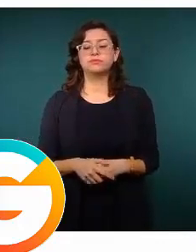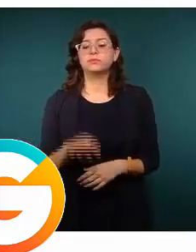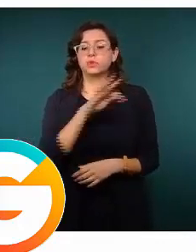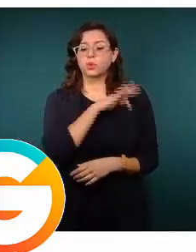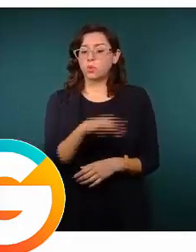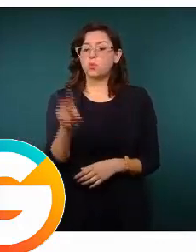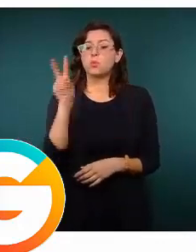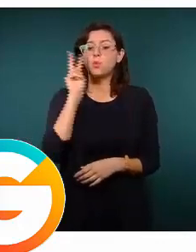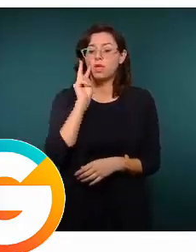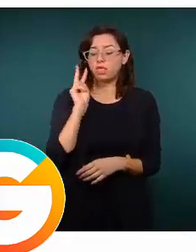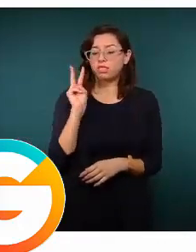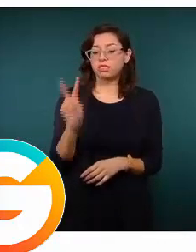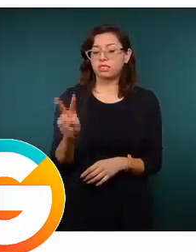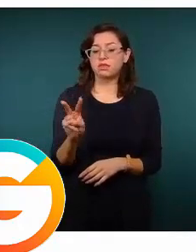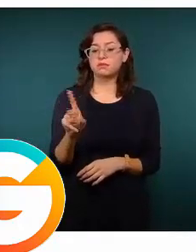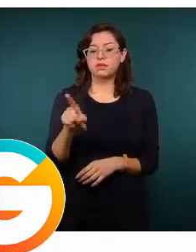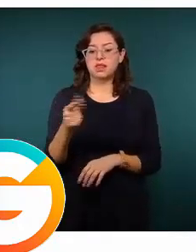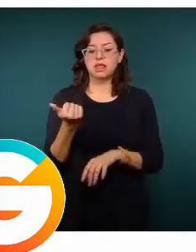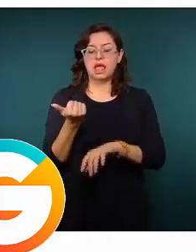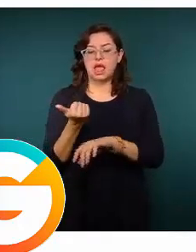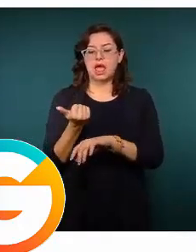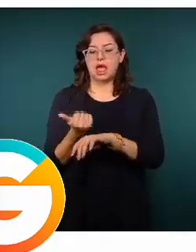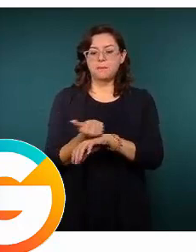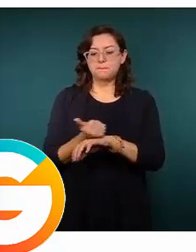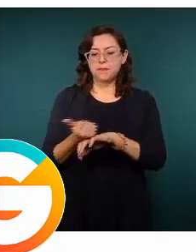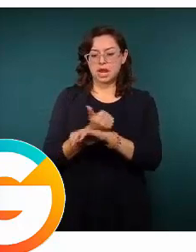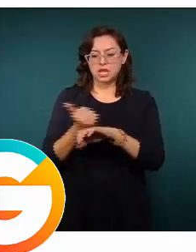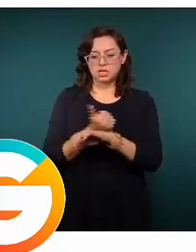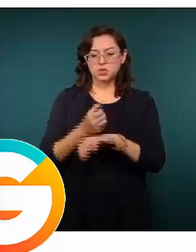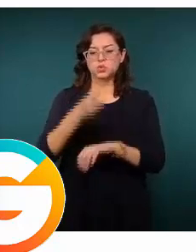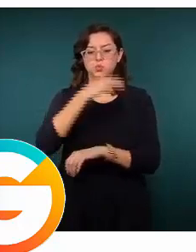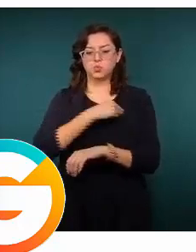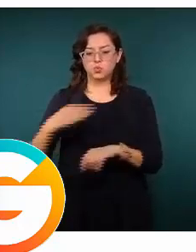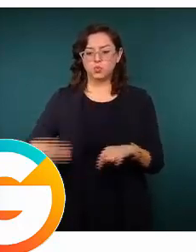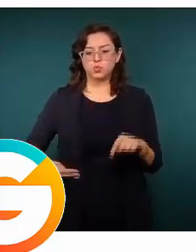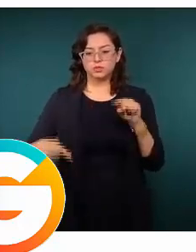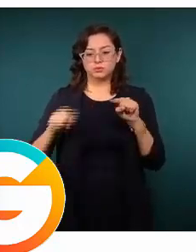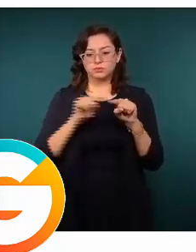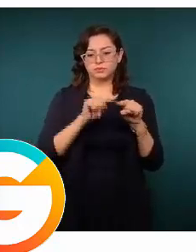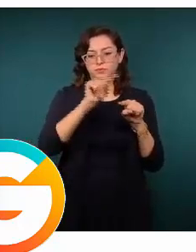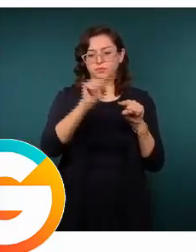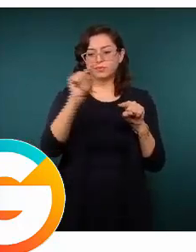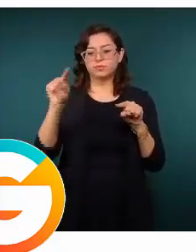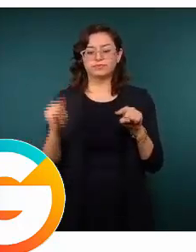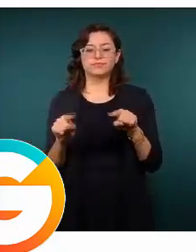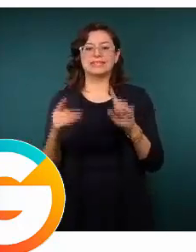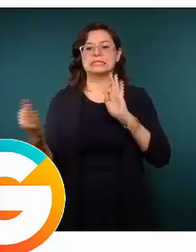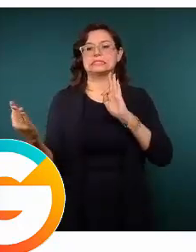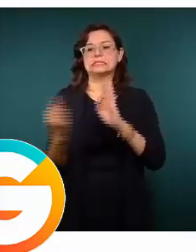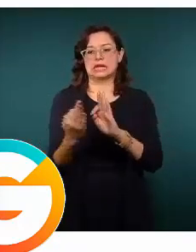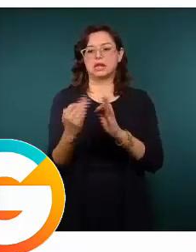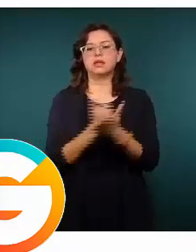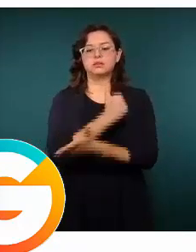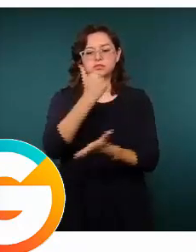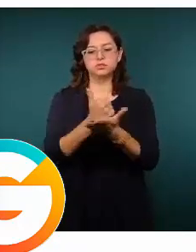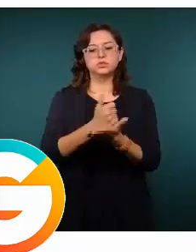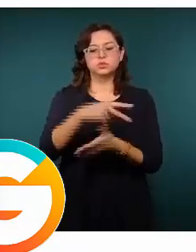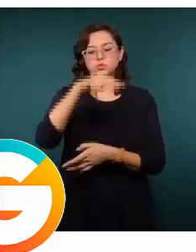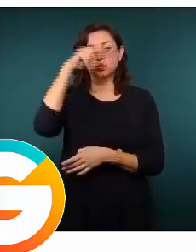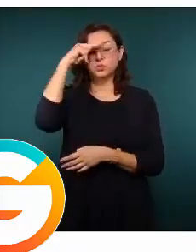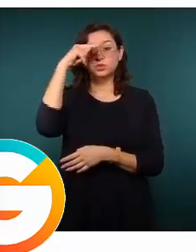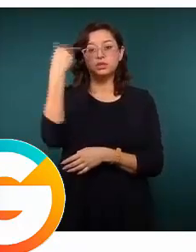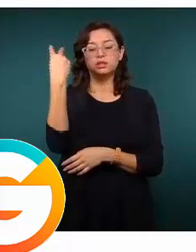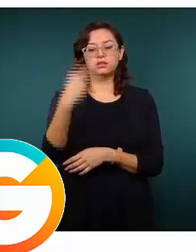vemos en la lámina, ahí en amarillo, de estos municipios, es la zona conurbada a la Ciudad de México,